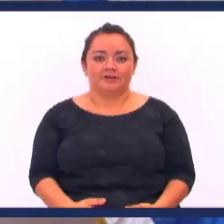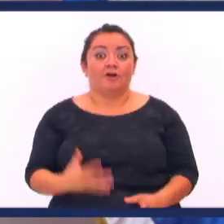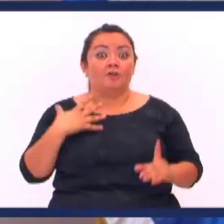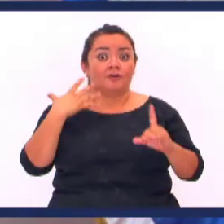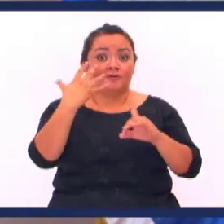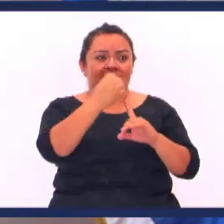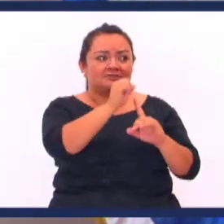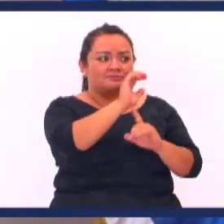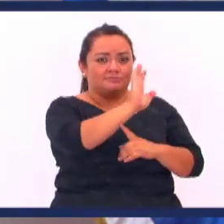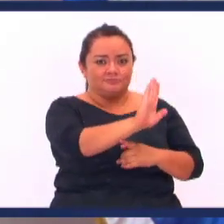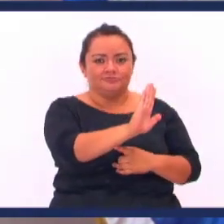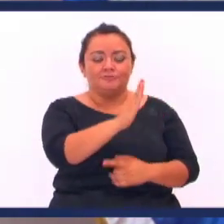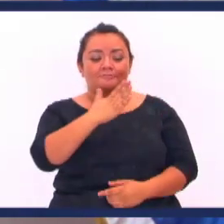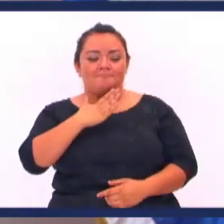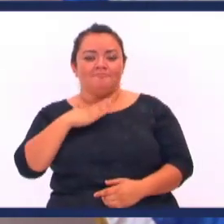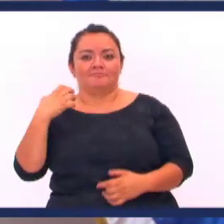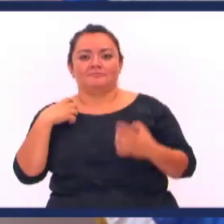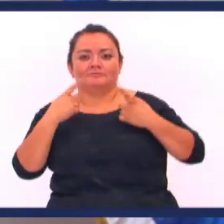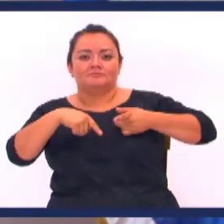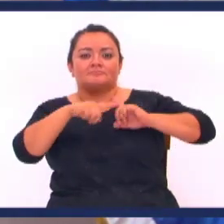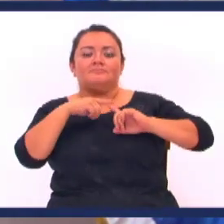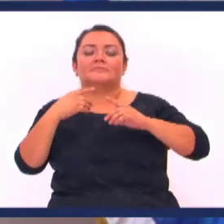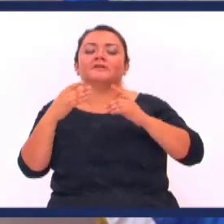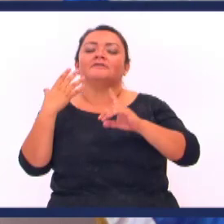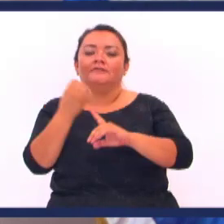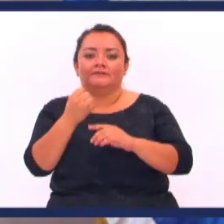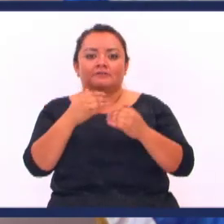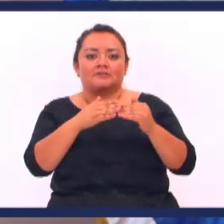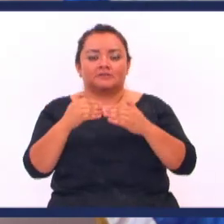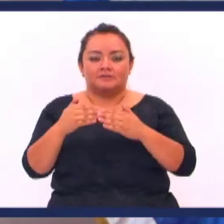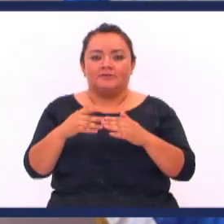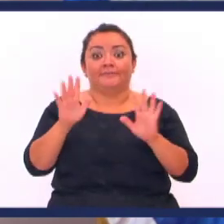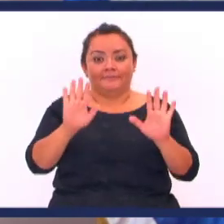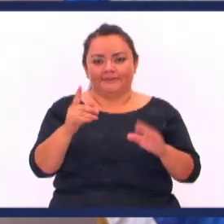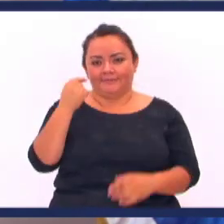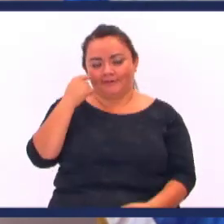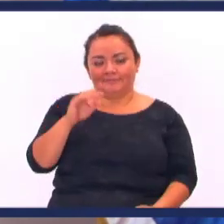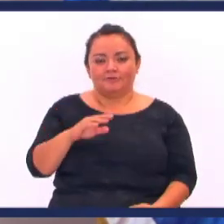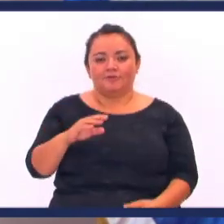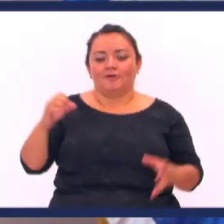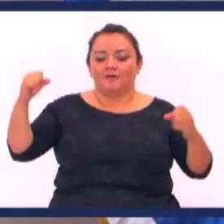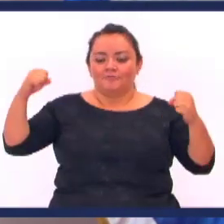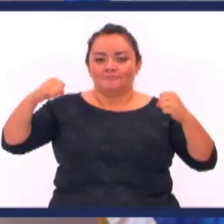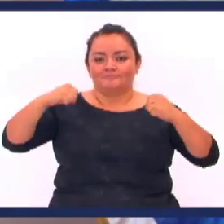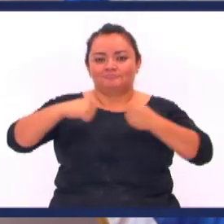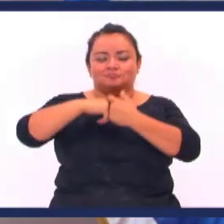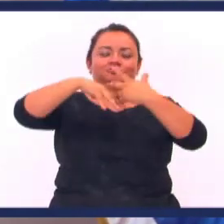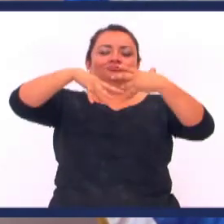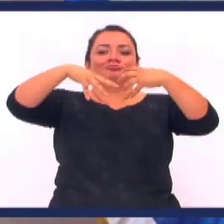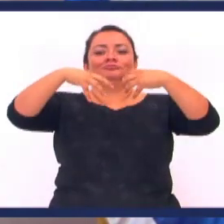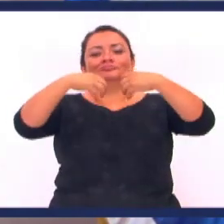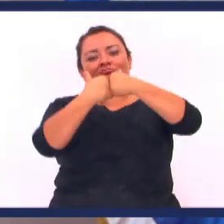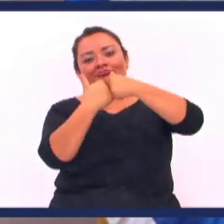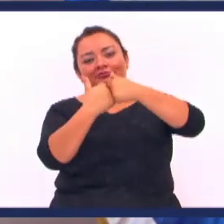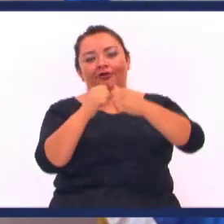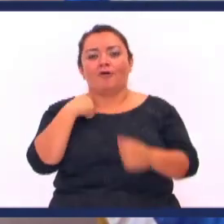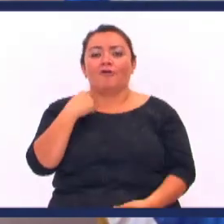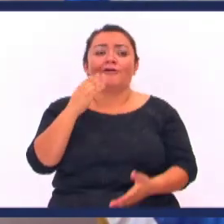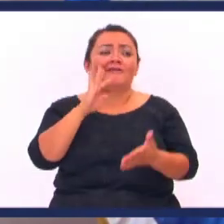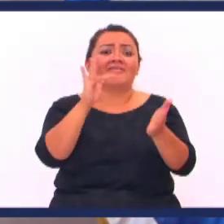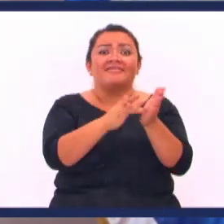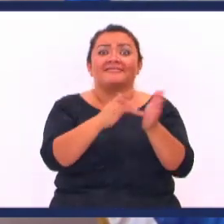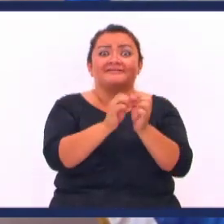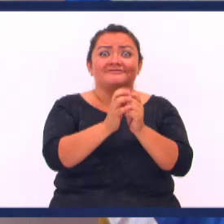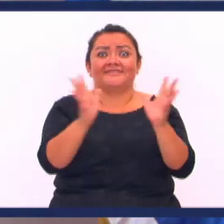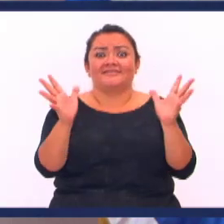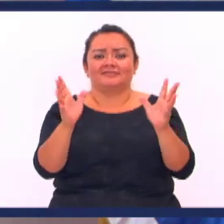propósito Que en la vida del no creyente Porque probablemente Cuando se pegue el gran choque Cuando se pegue el gran embargo Cuando